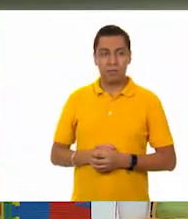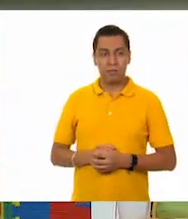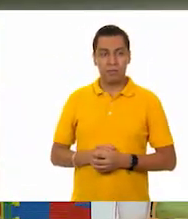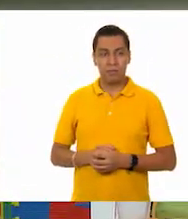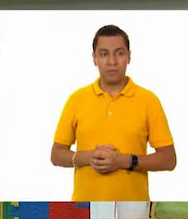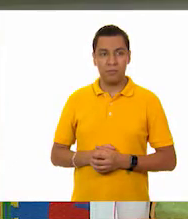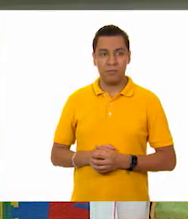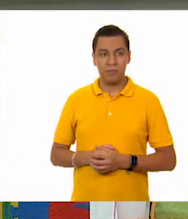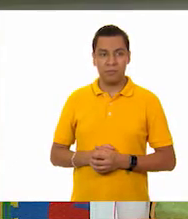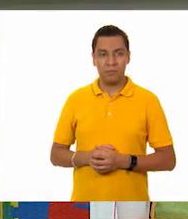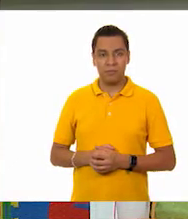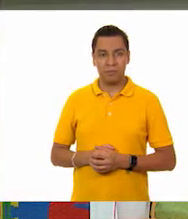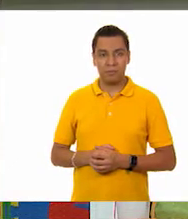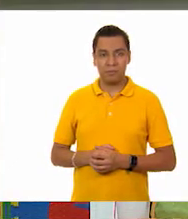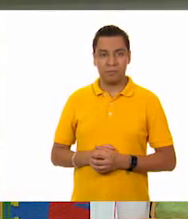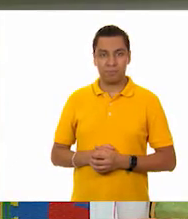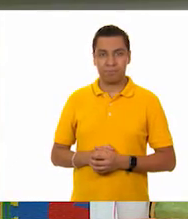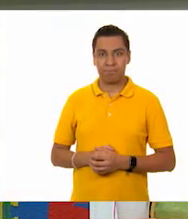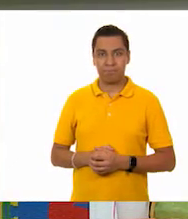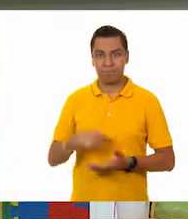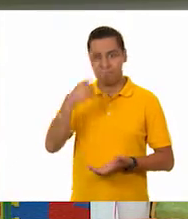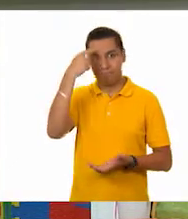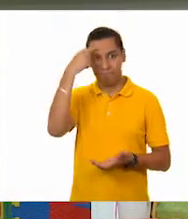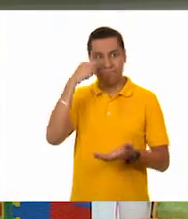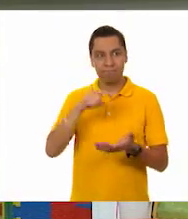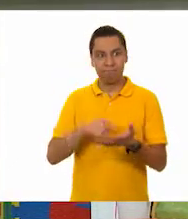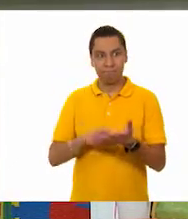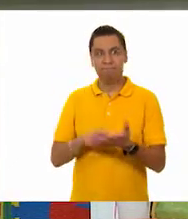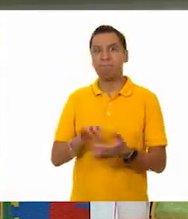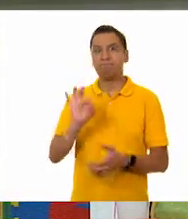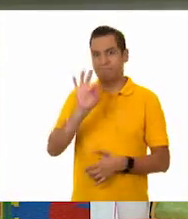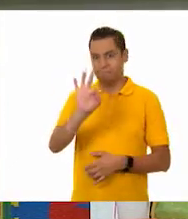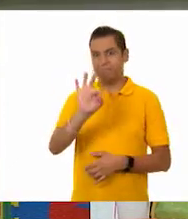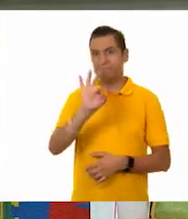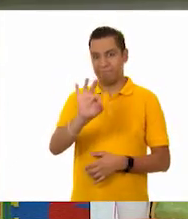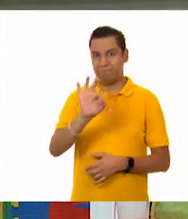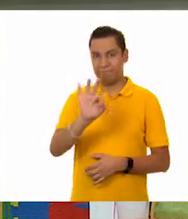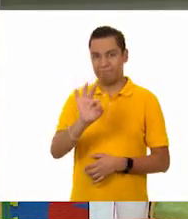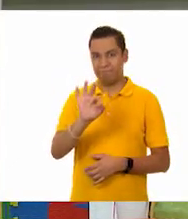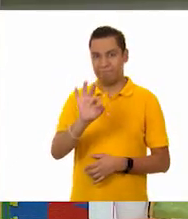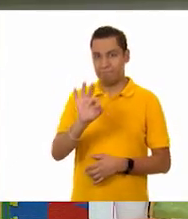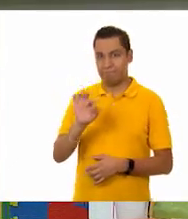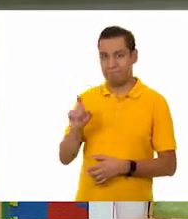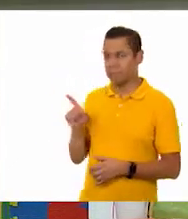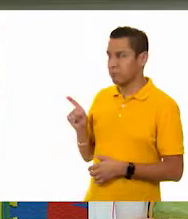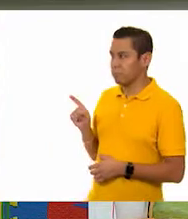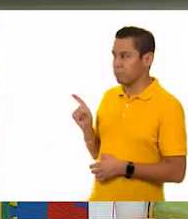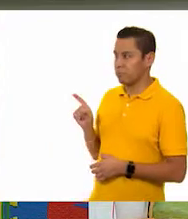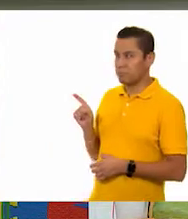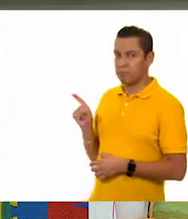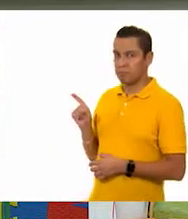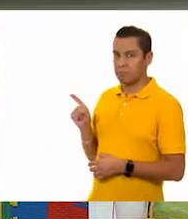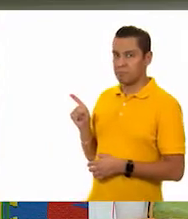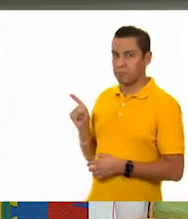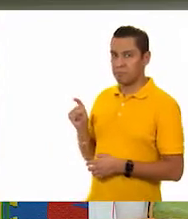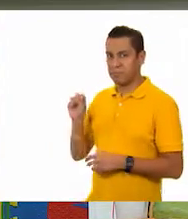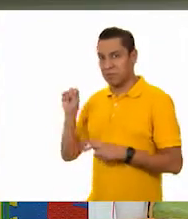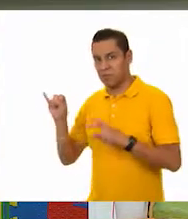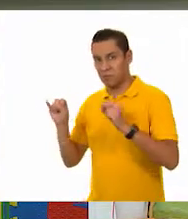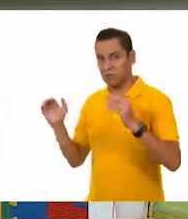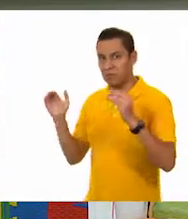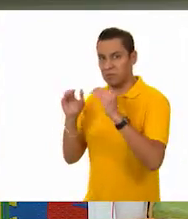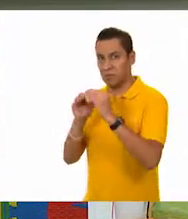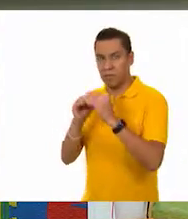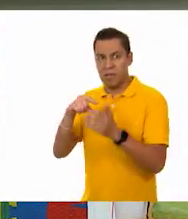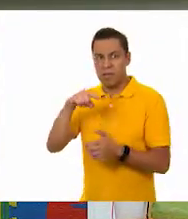Ah. Creo que estás en lo correcto, mi querido Tino. O no, no, ¿verdad? El lápiz